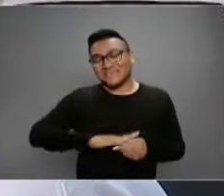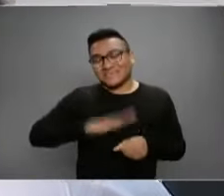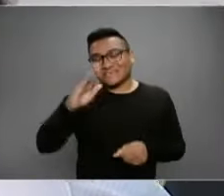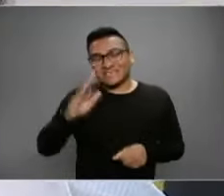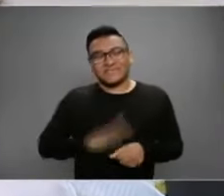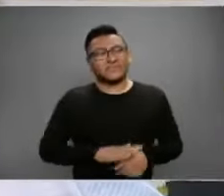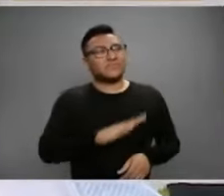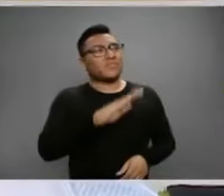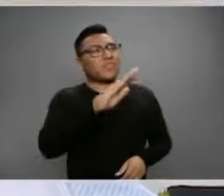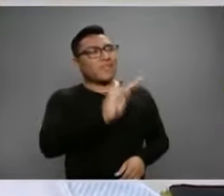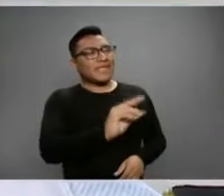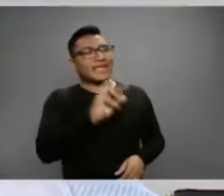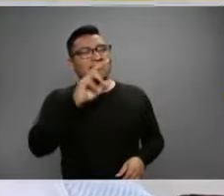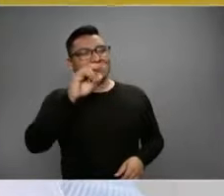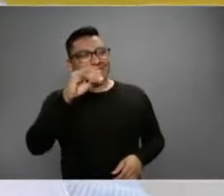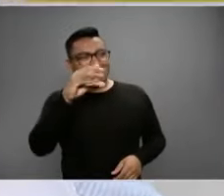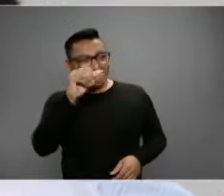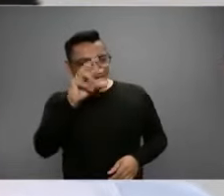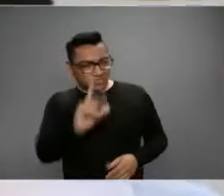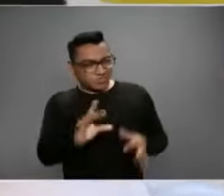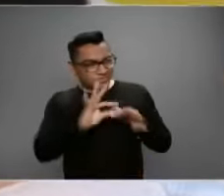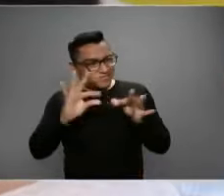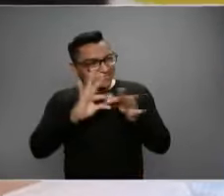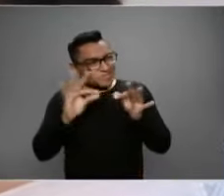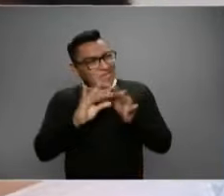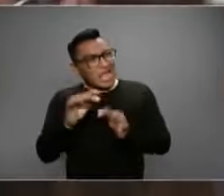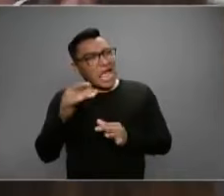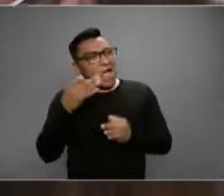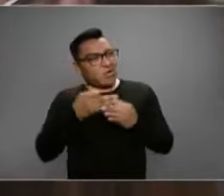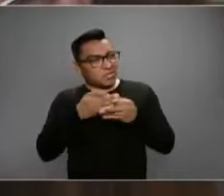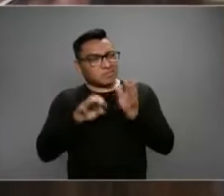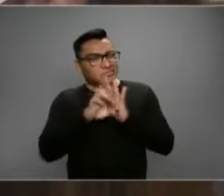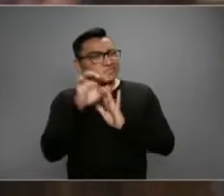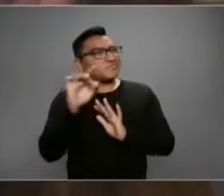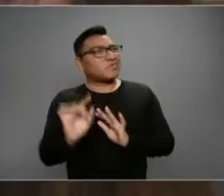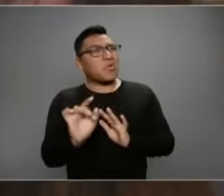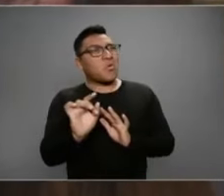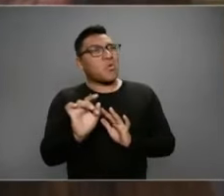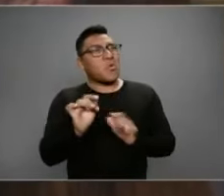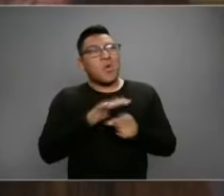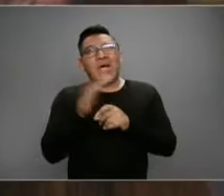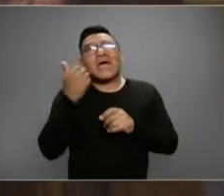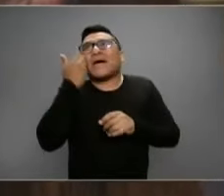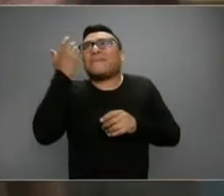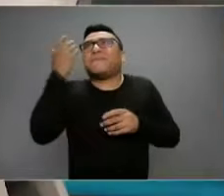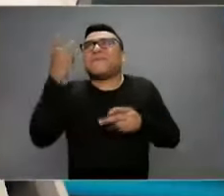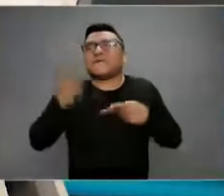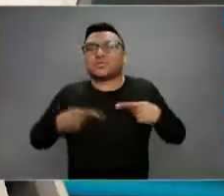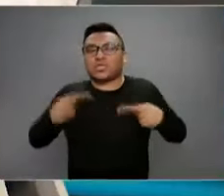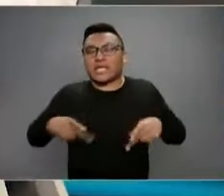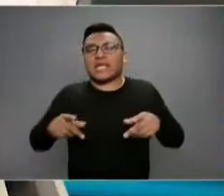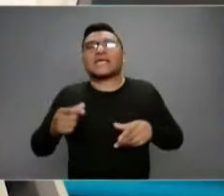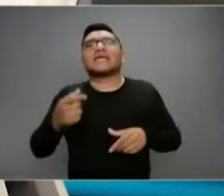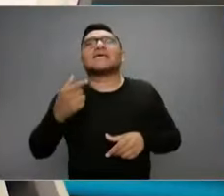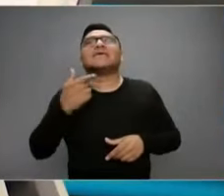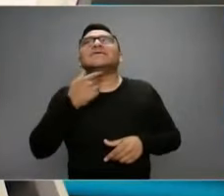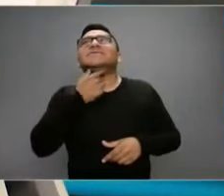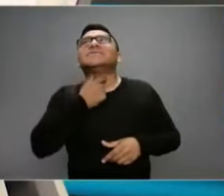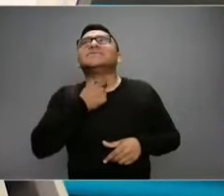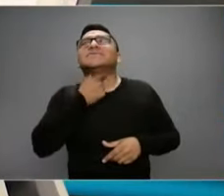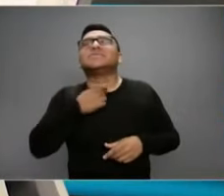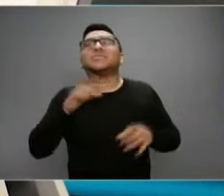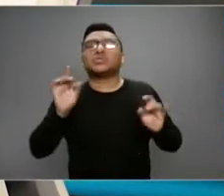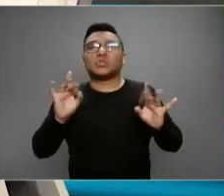Ricardo, a ver, en este momento cualquier persona que empieza a sentir un pequeño dolorcito de garganta